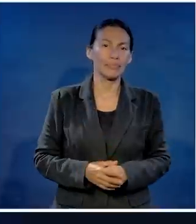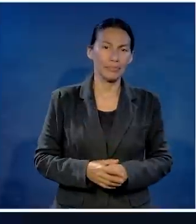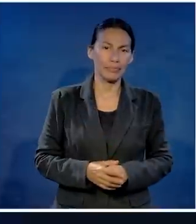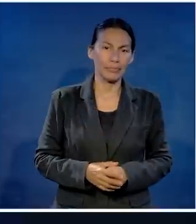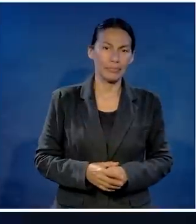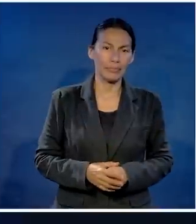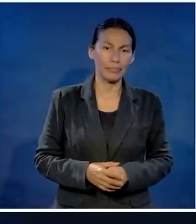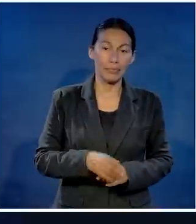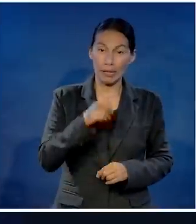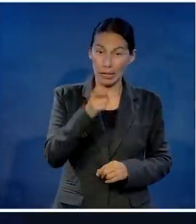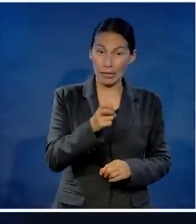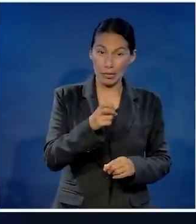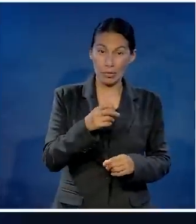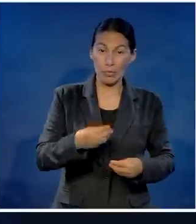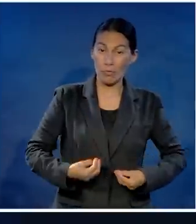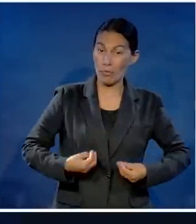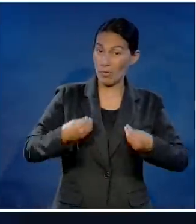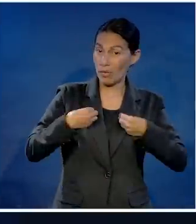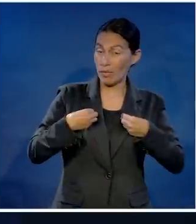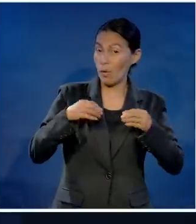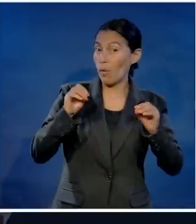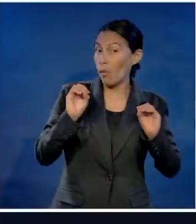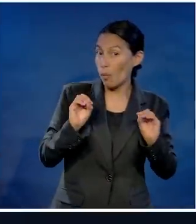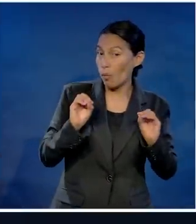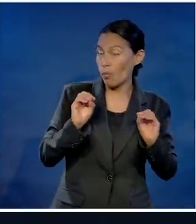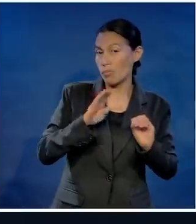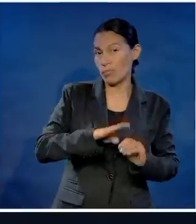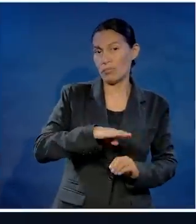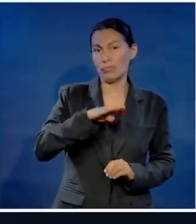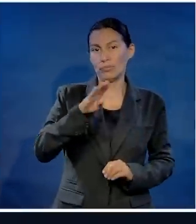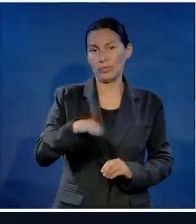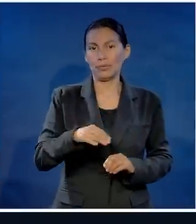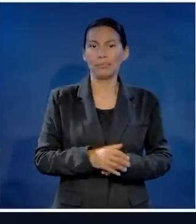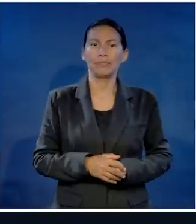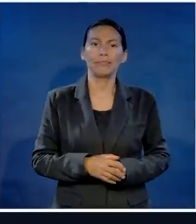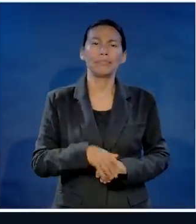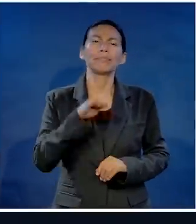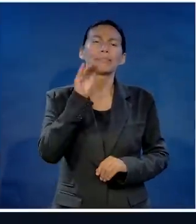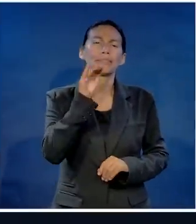esto. Será un asunto de vida o muerte.